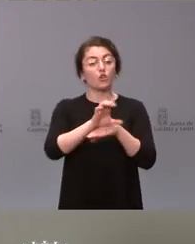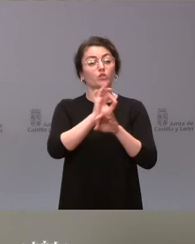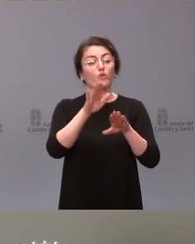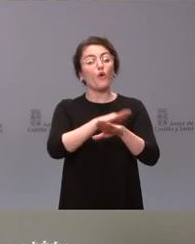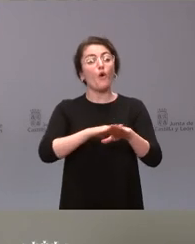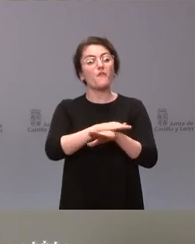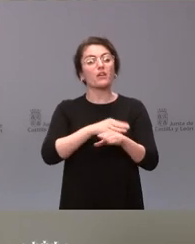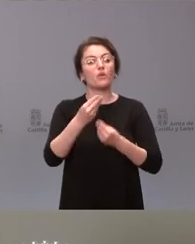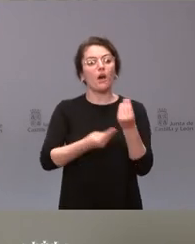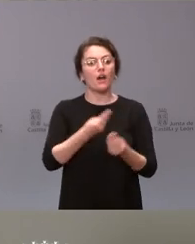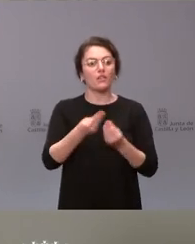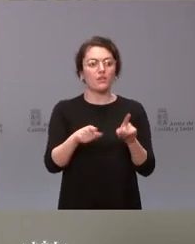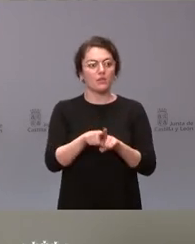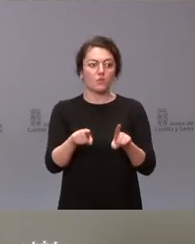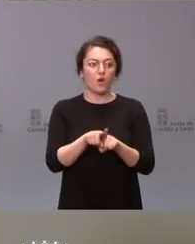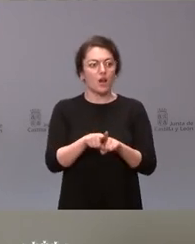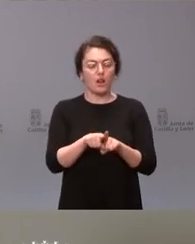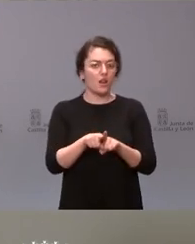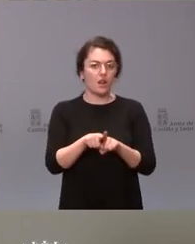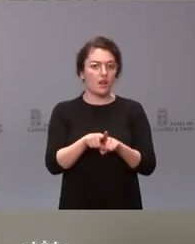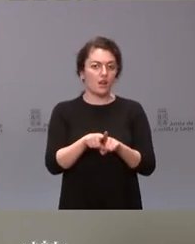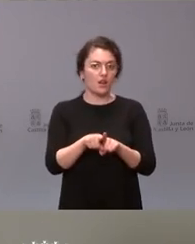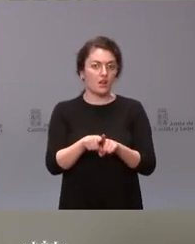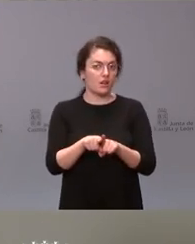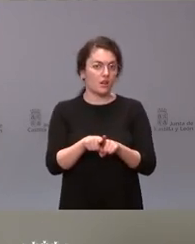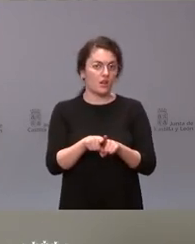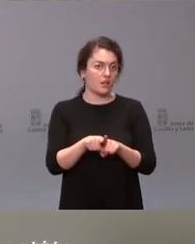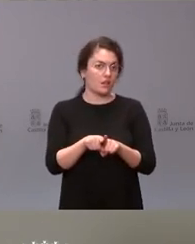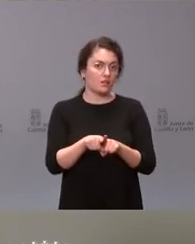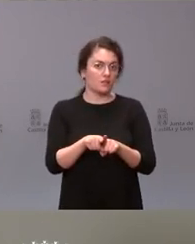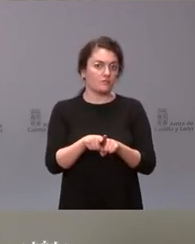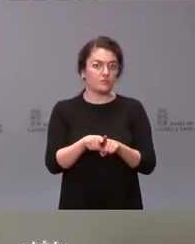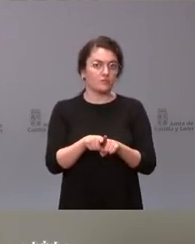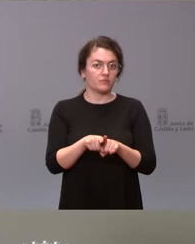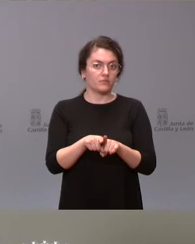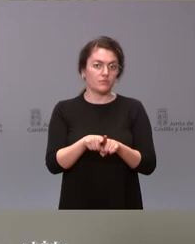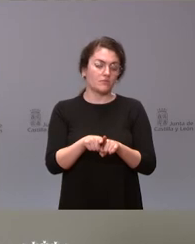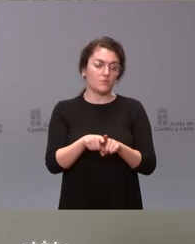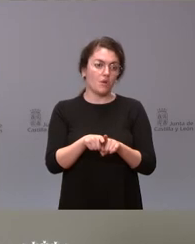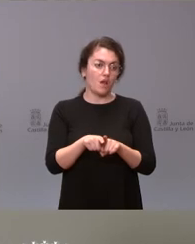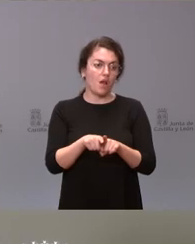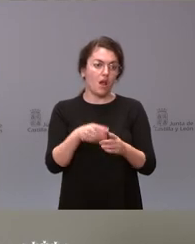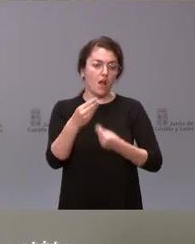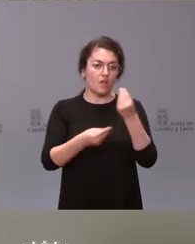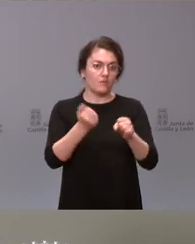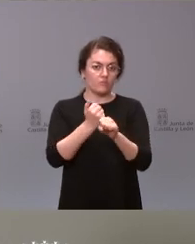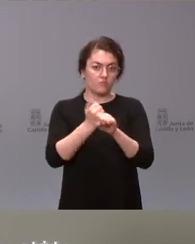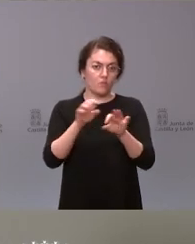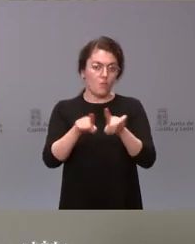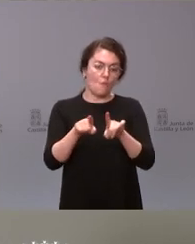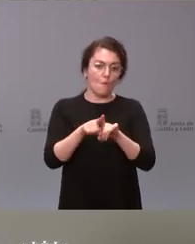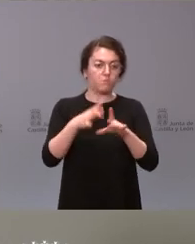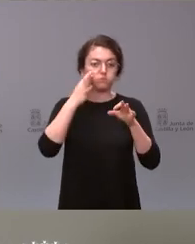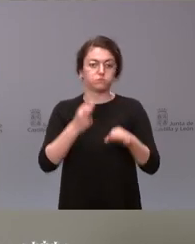de forma colegiada y en ese sentido actuaremos que será